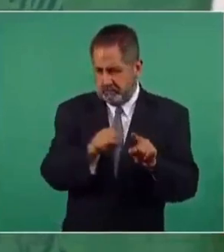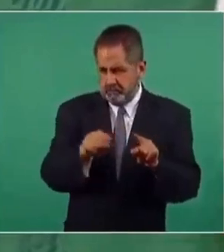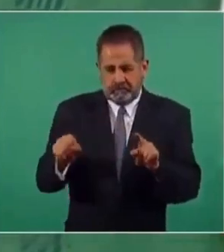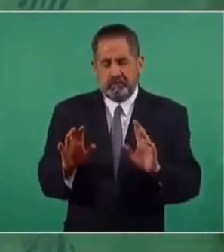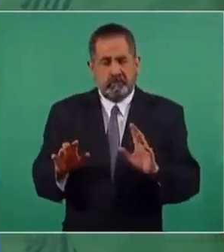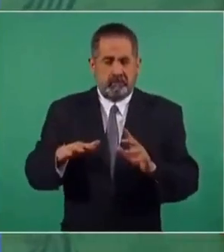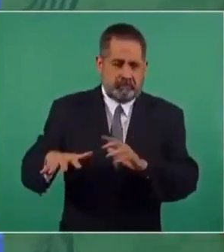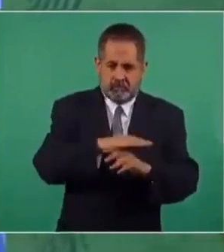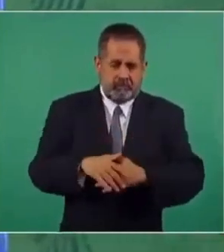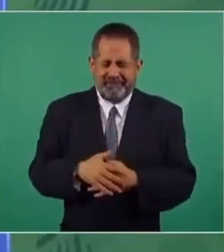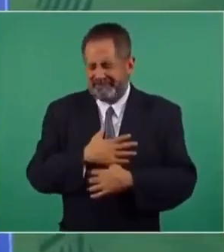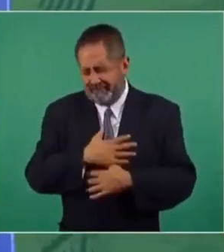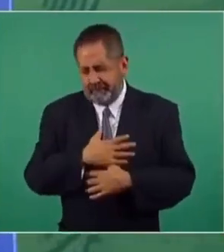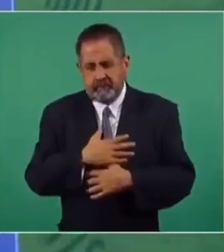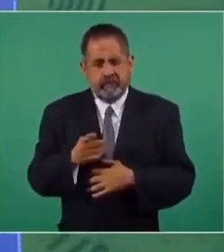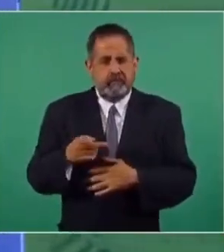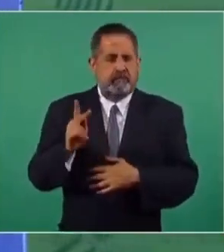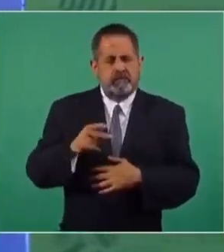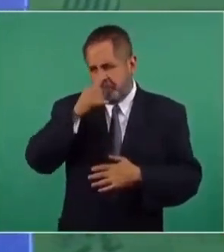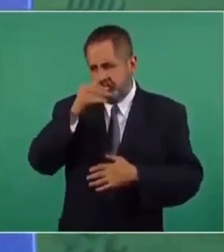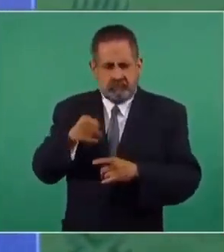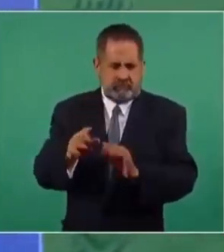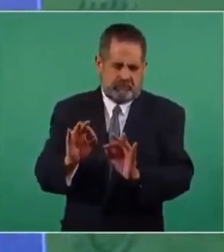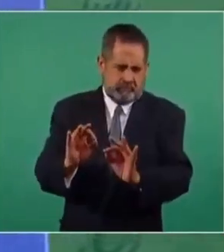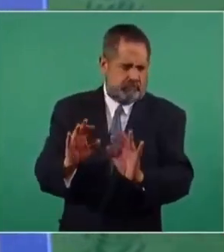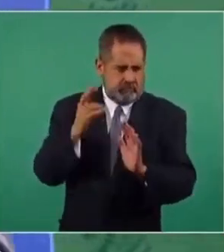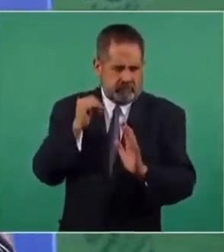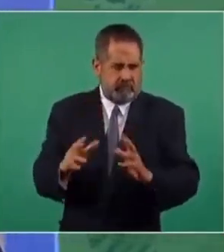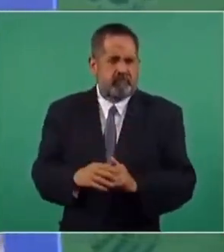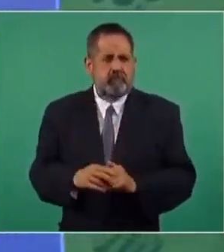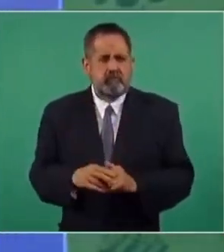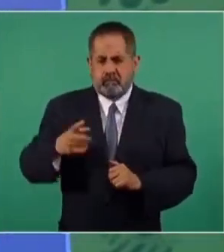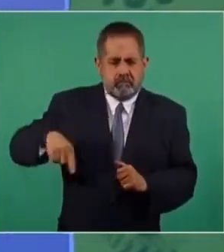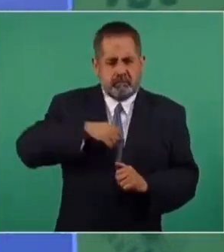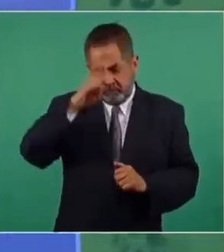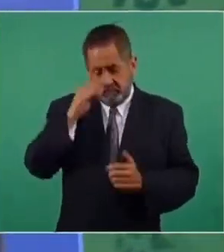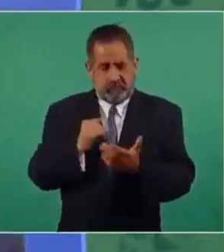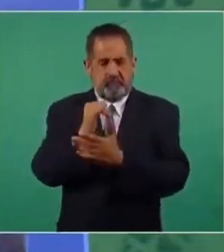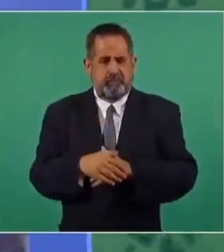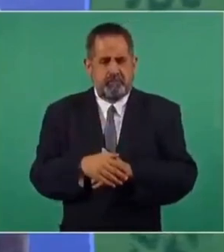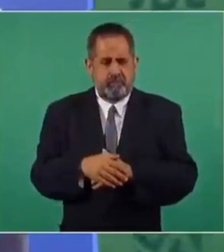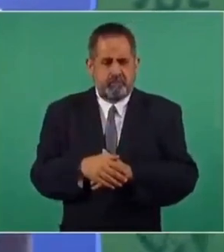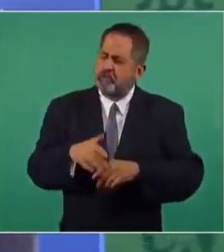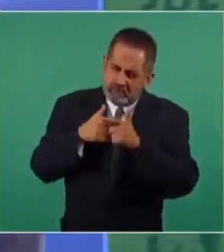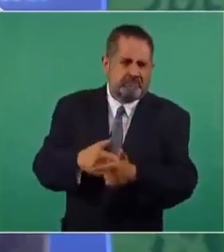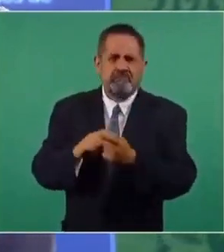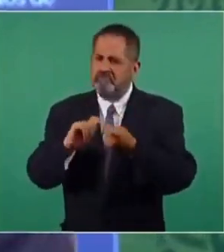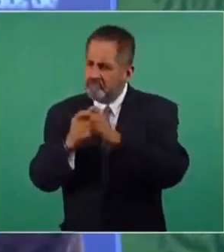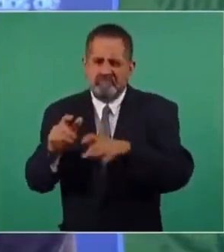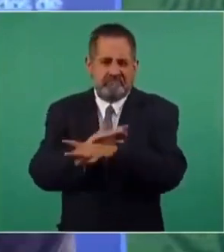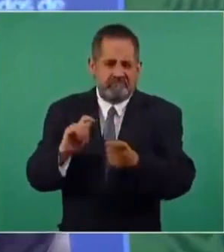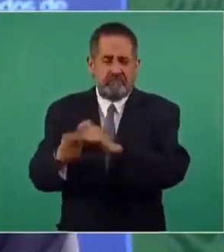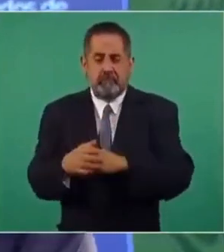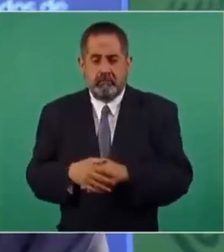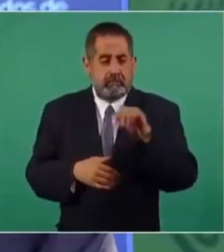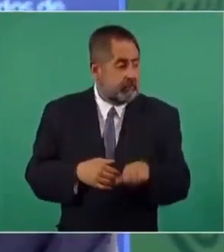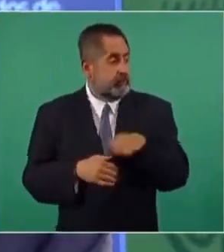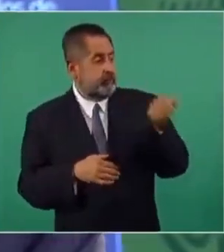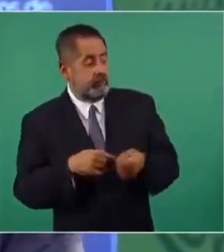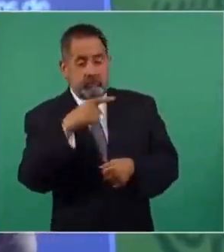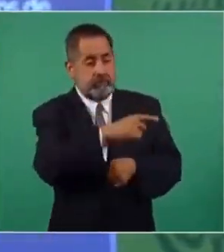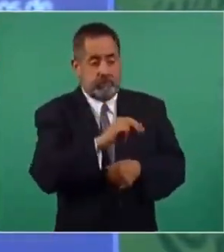ahí con todo el dolor y también con la protesta, pues deciden seguir apoyando la transformación. Pero donde no viajan